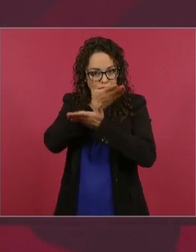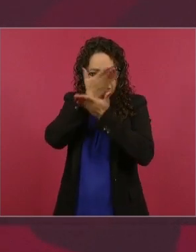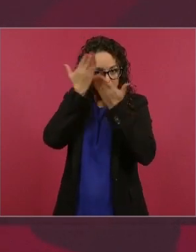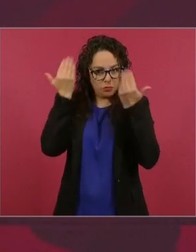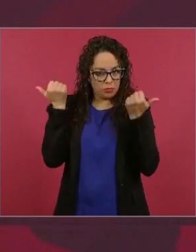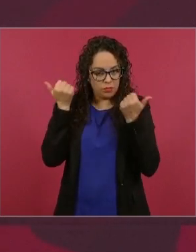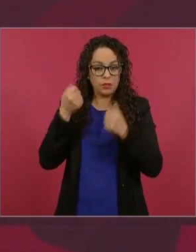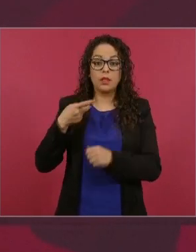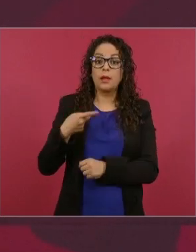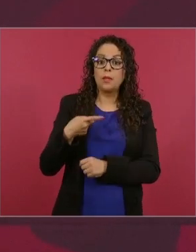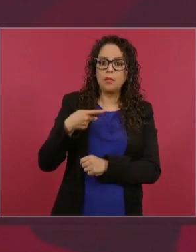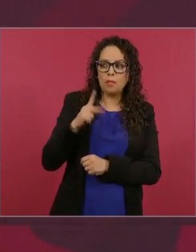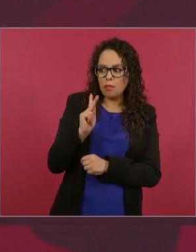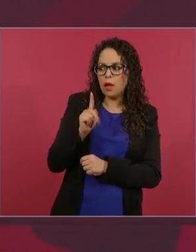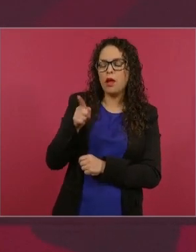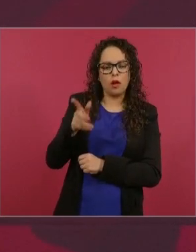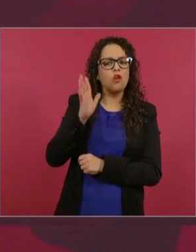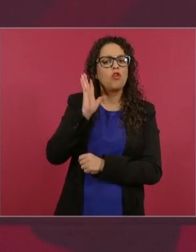para